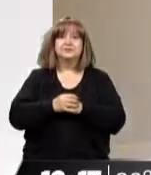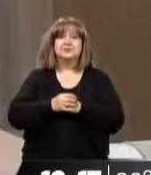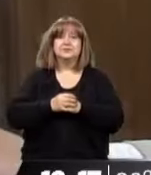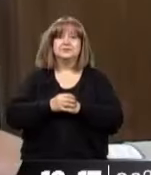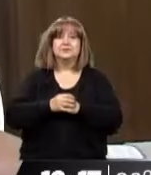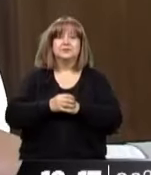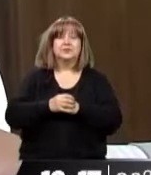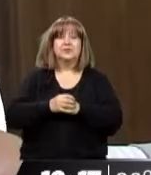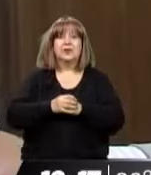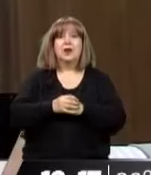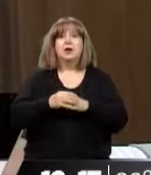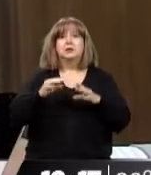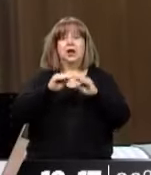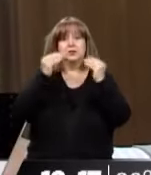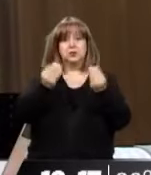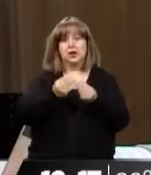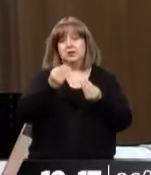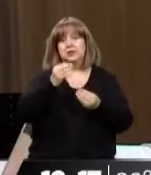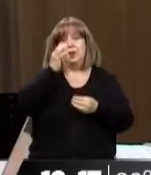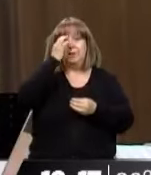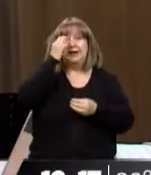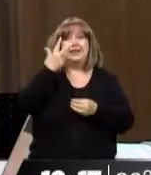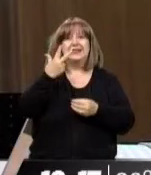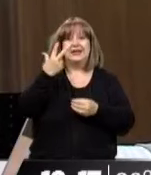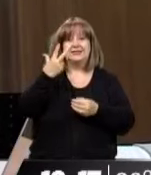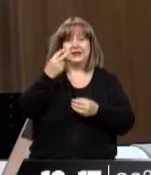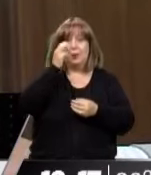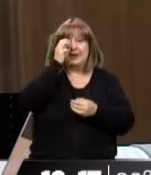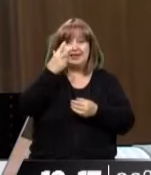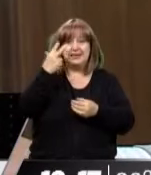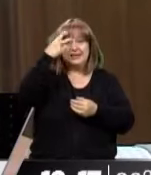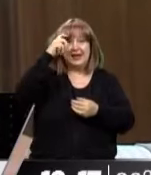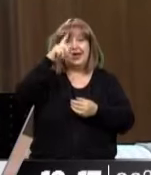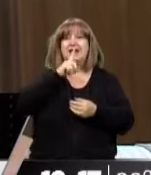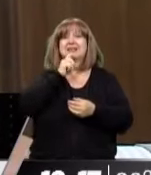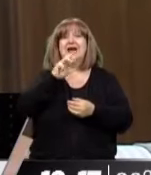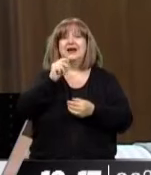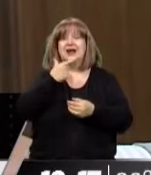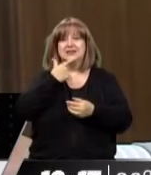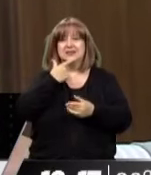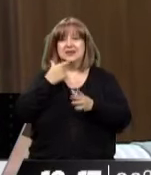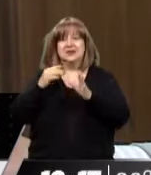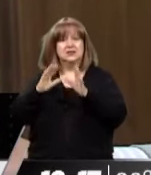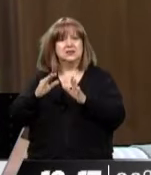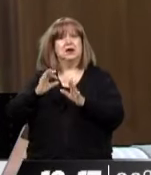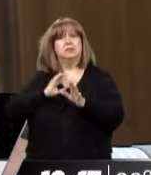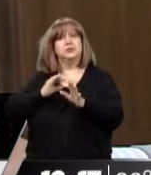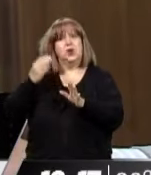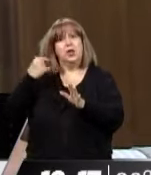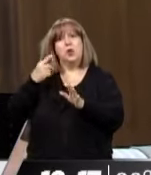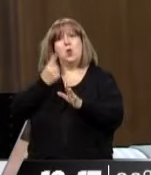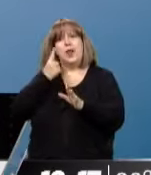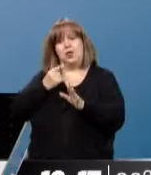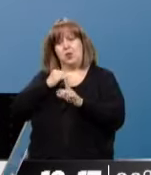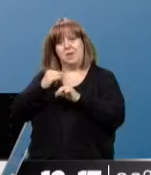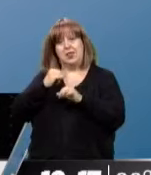Afecta 23 hectáreas de la zona, digamos, del sosneado, que están siendo operadas por Emesa de hace ya aproximadamente un